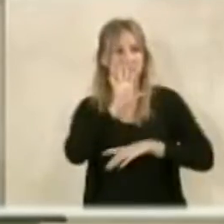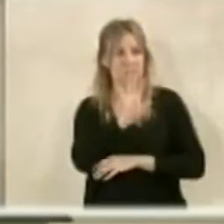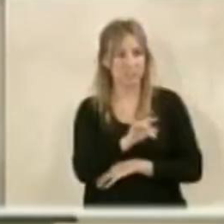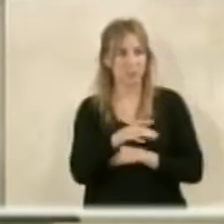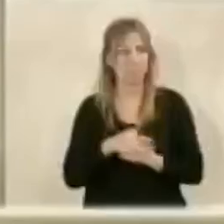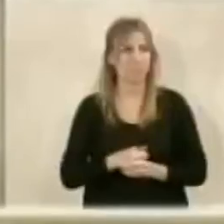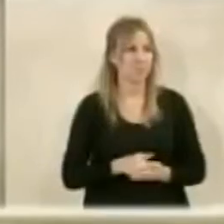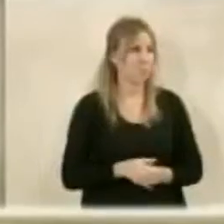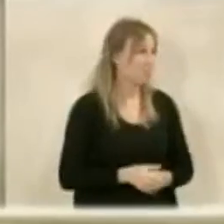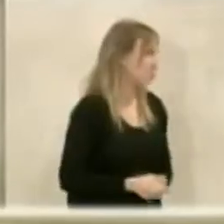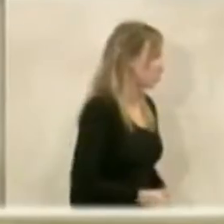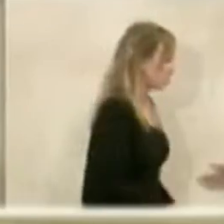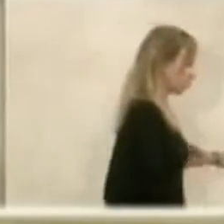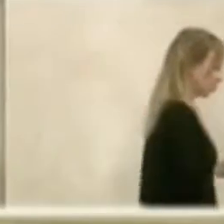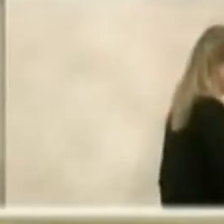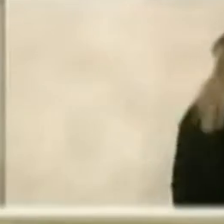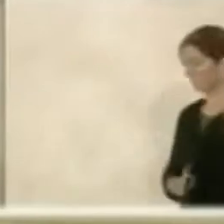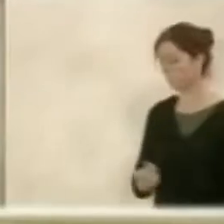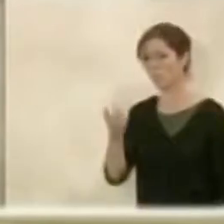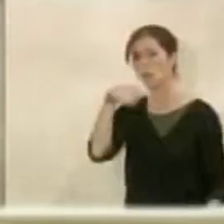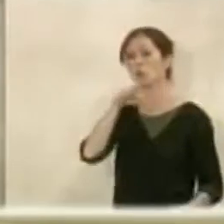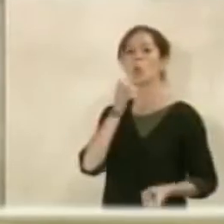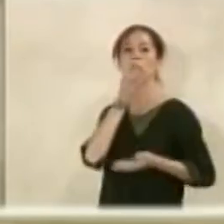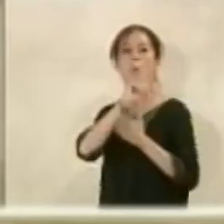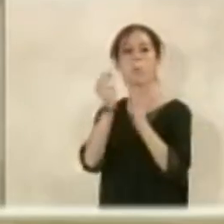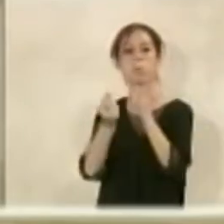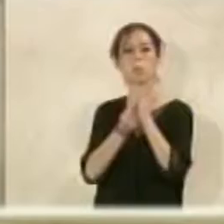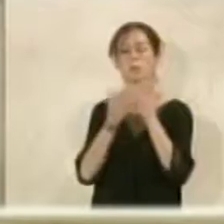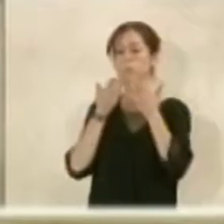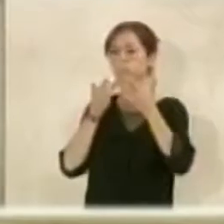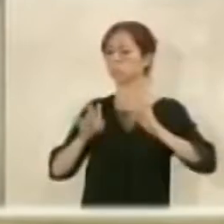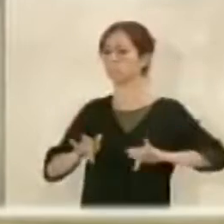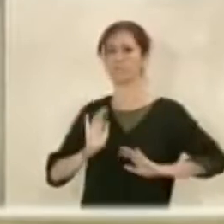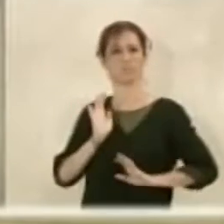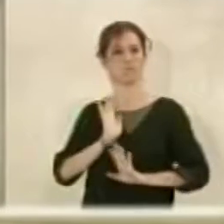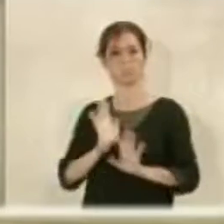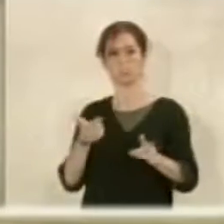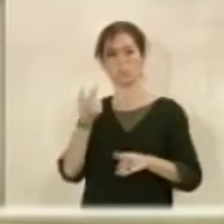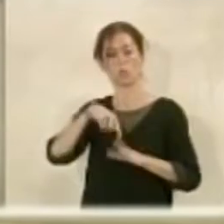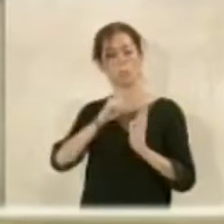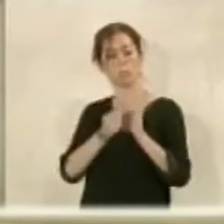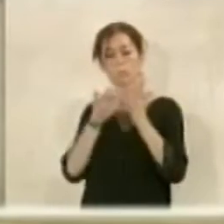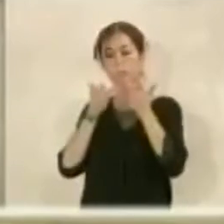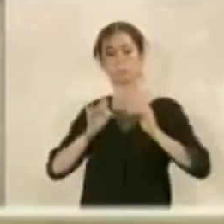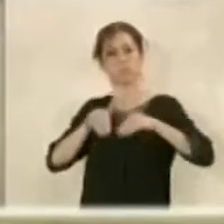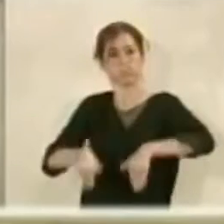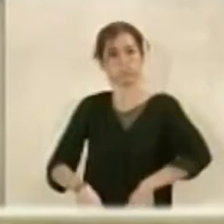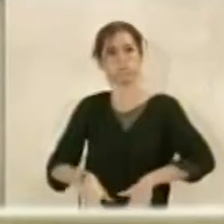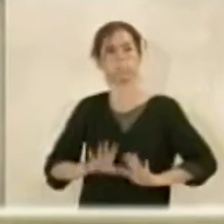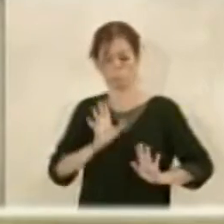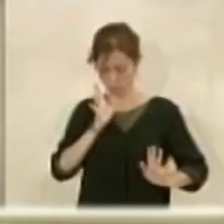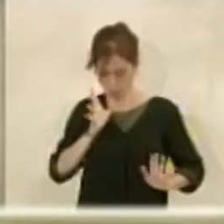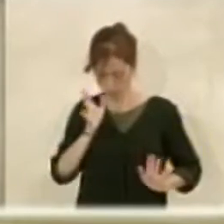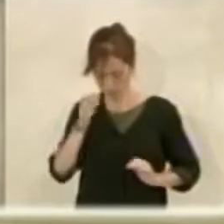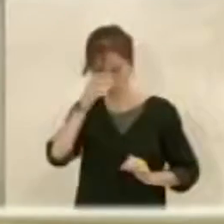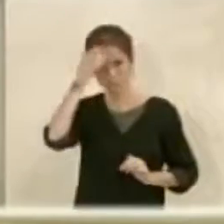Sí, señor Esteban. Para anunciar nuestra abstención en este punto, consideramos que en este